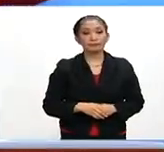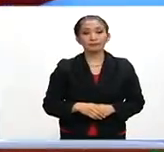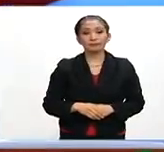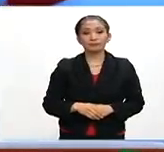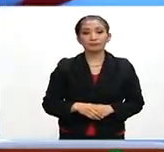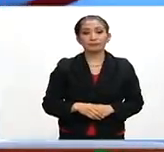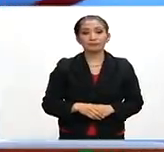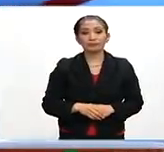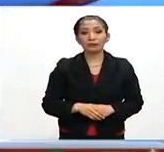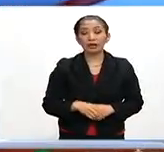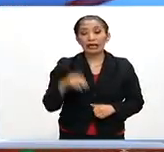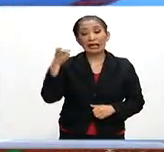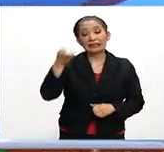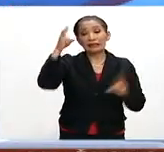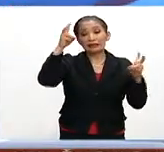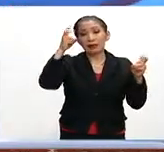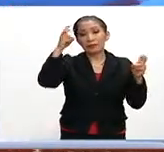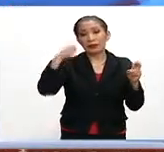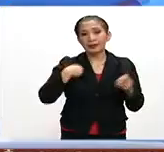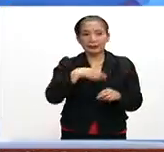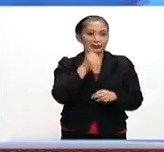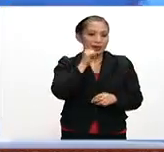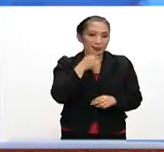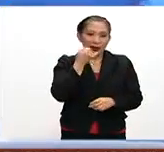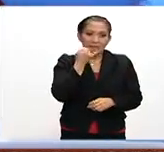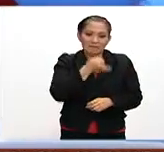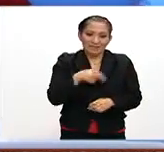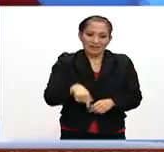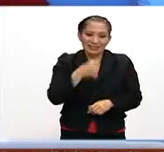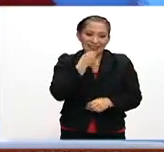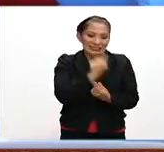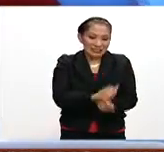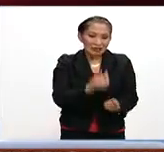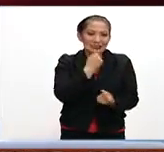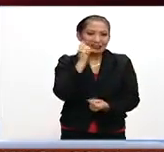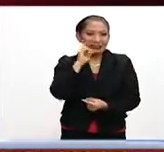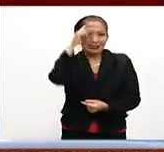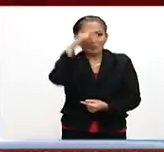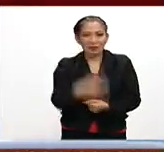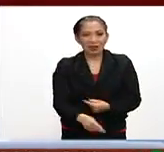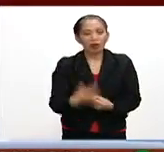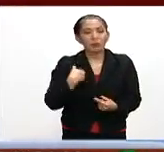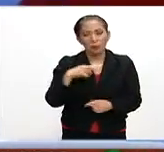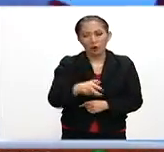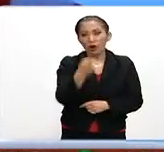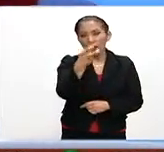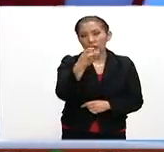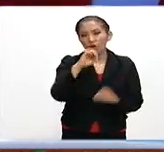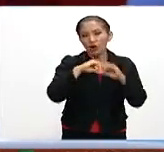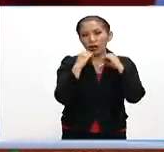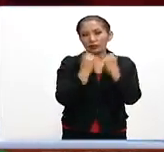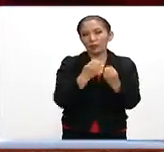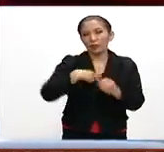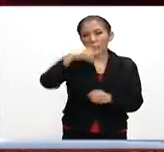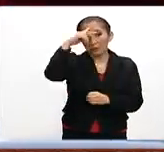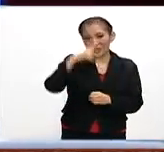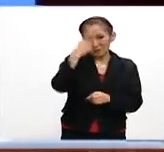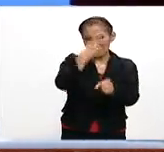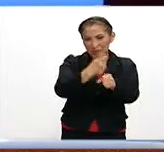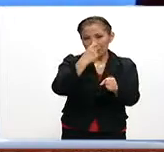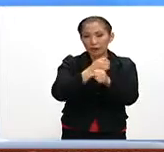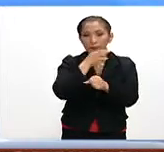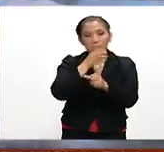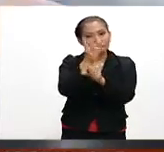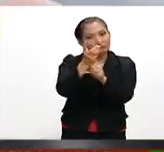Y bueno, en estos asuntos los que quedan en medio siempre son los niños y niñas mexicanos, y por esto, organizaciones como Mexicanos Primero